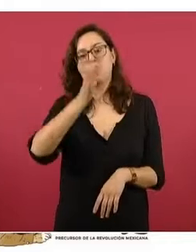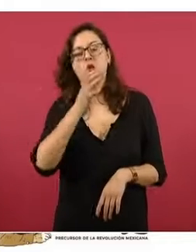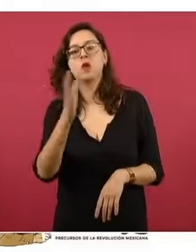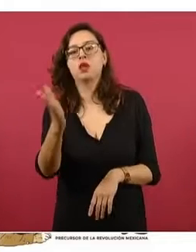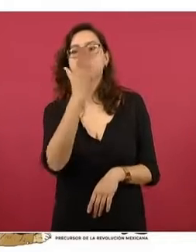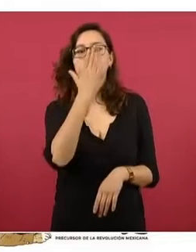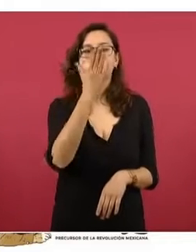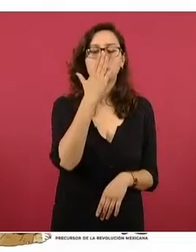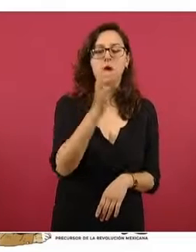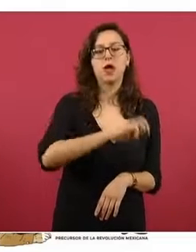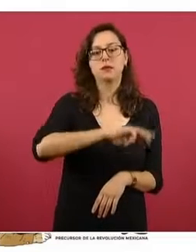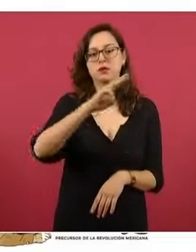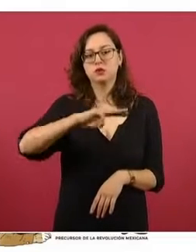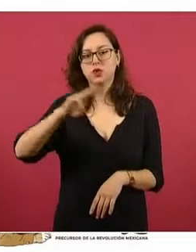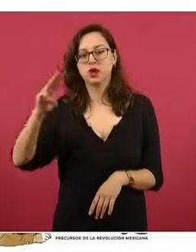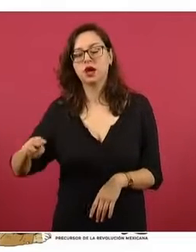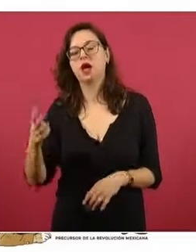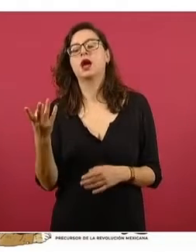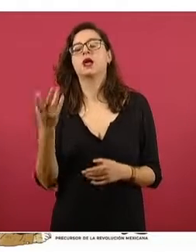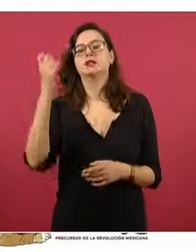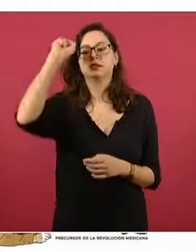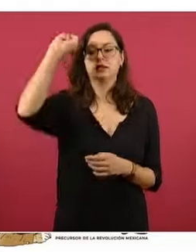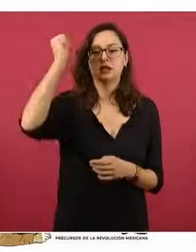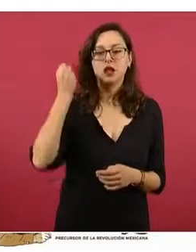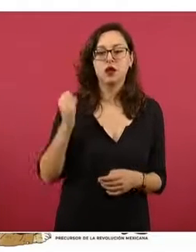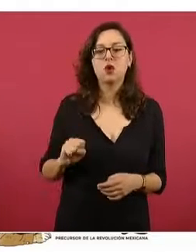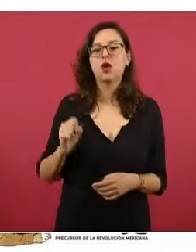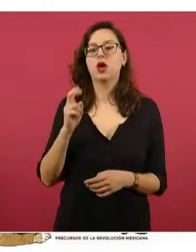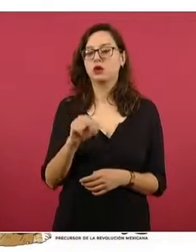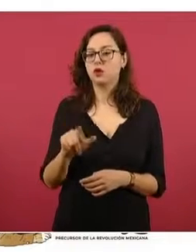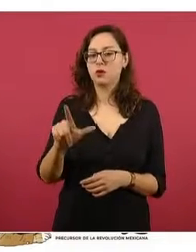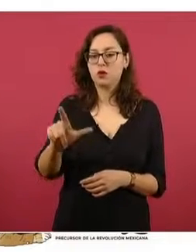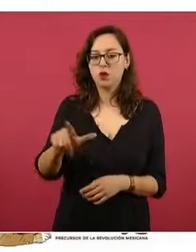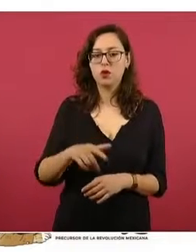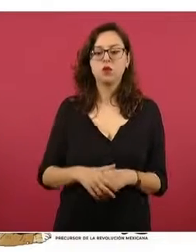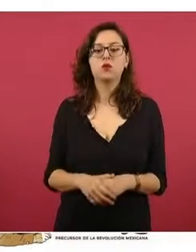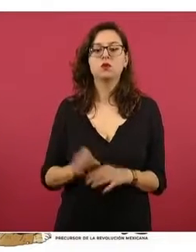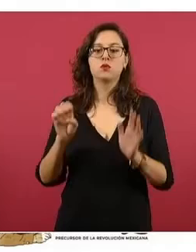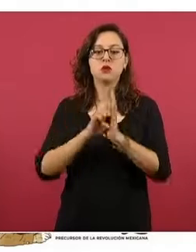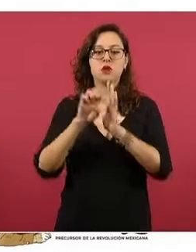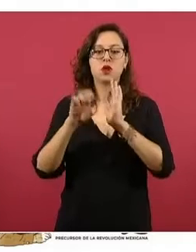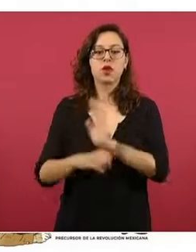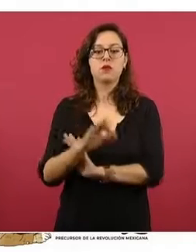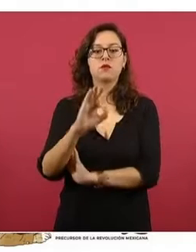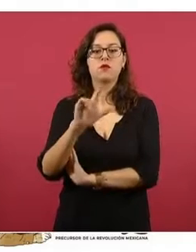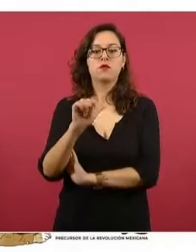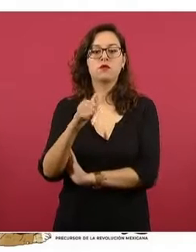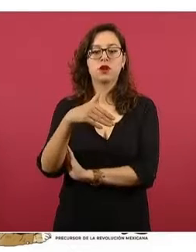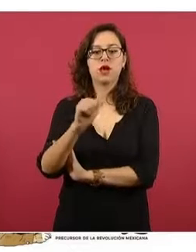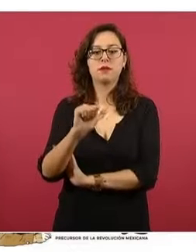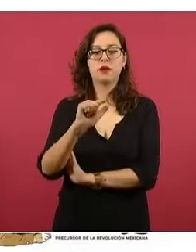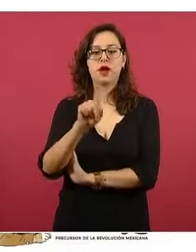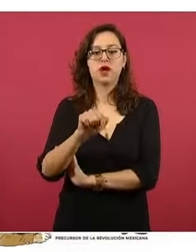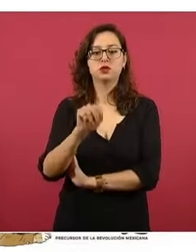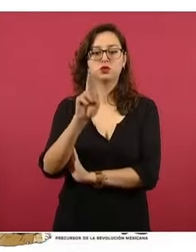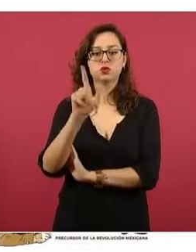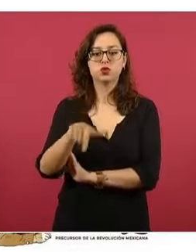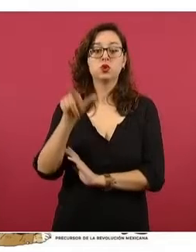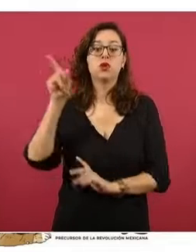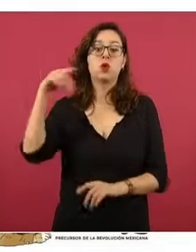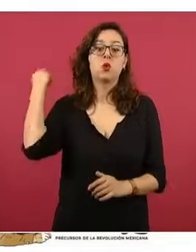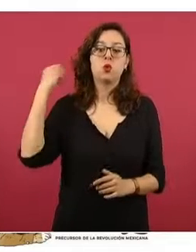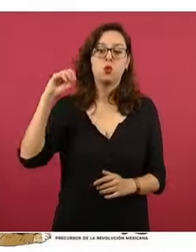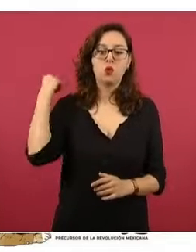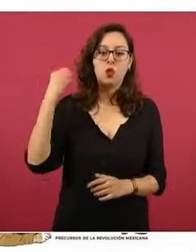Sonora, Michoacán, Sinaloa y Nuevo León. Un claro ejemplo, Flama Azul en Concepción, Buenavista, Oaxaca,